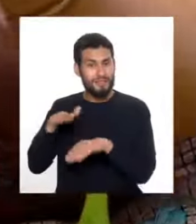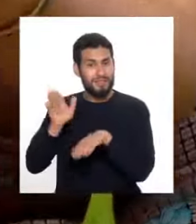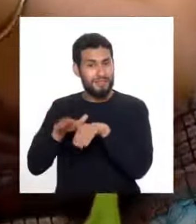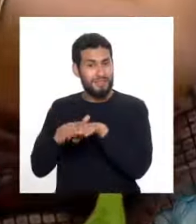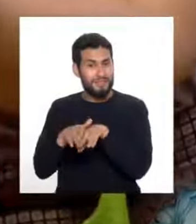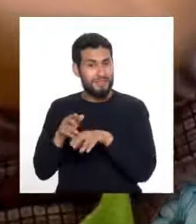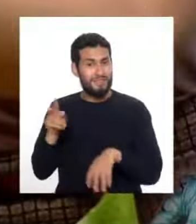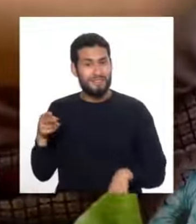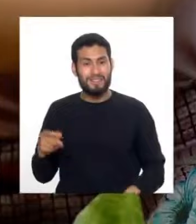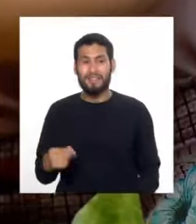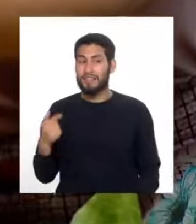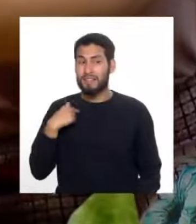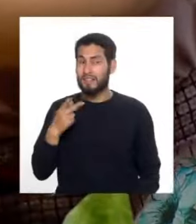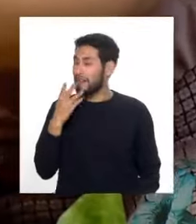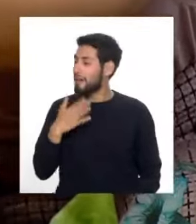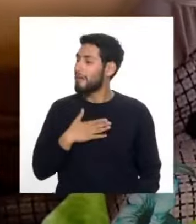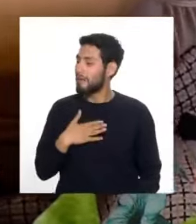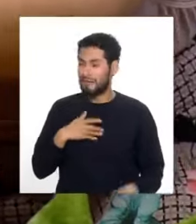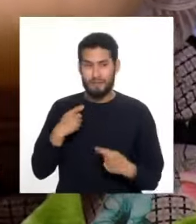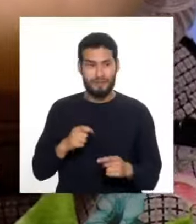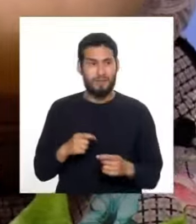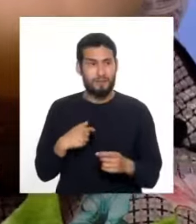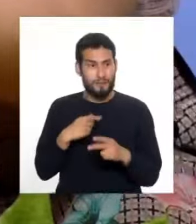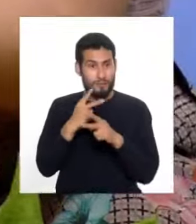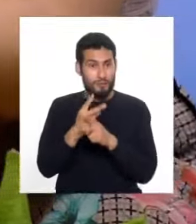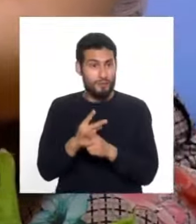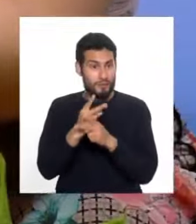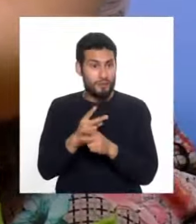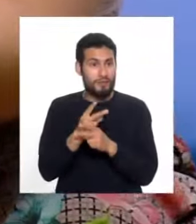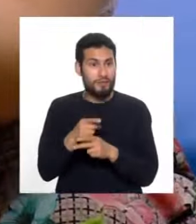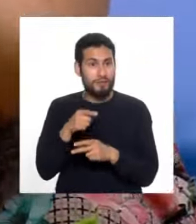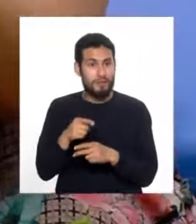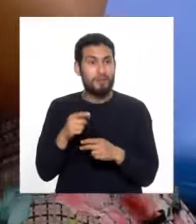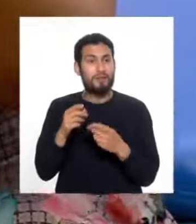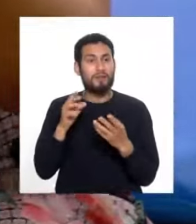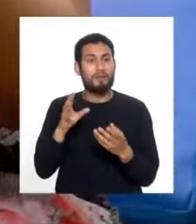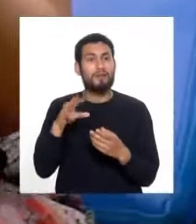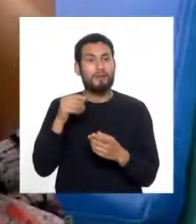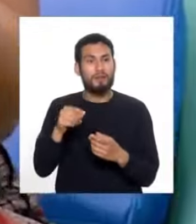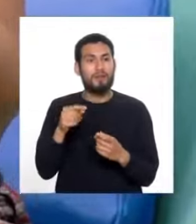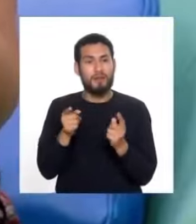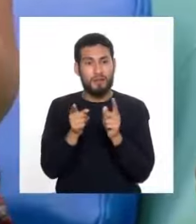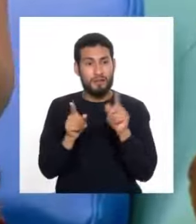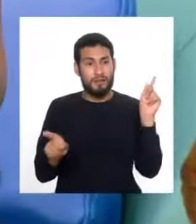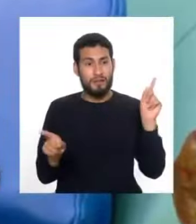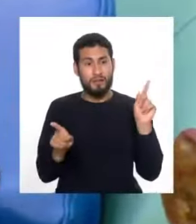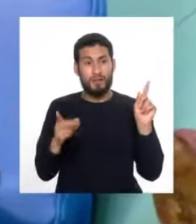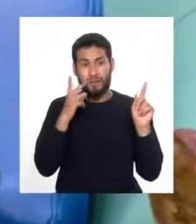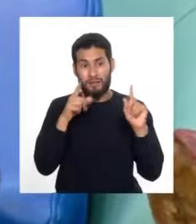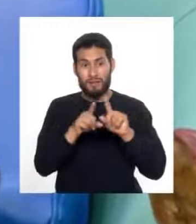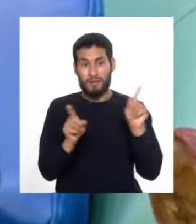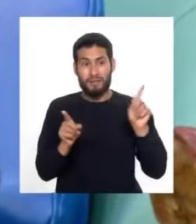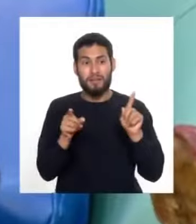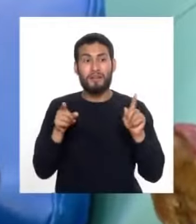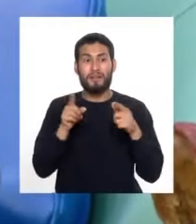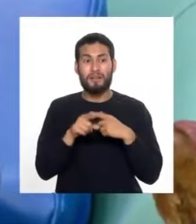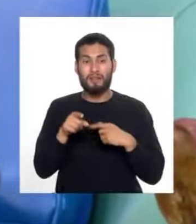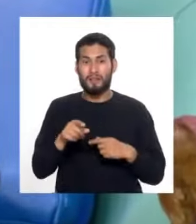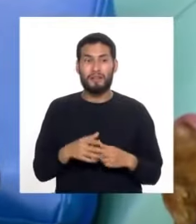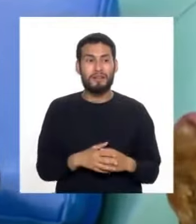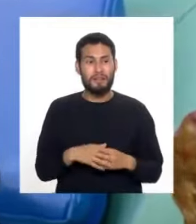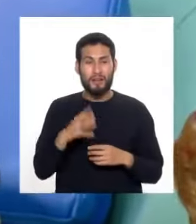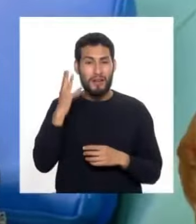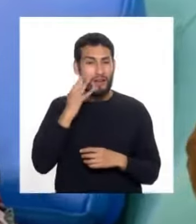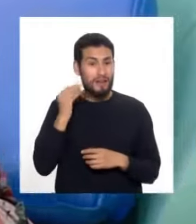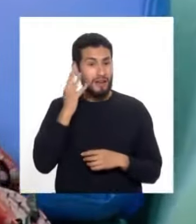Ajá, y préstame mi vale, eso con mucho cuidado, solamente es parte de la tradición, porque están separadas. Miren cómo ella tiene toda